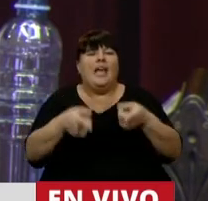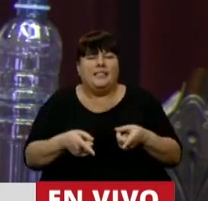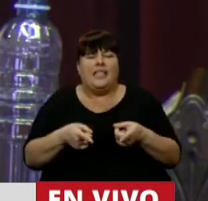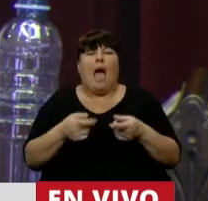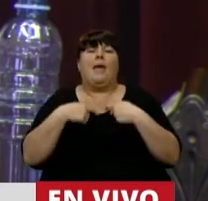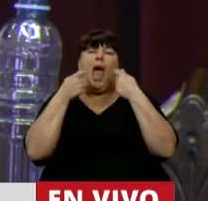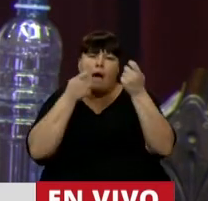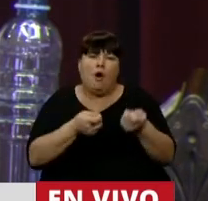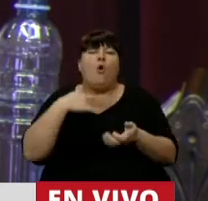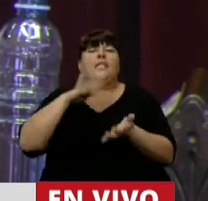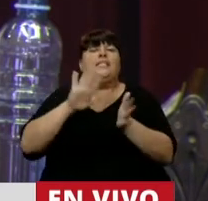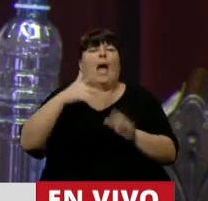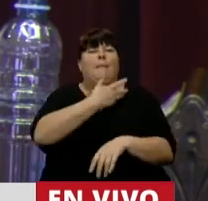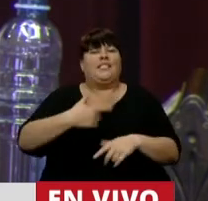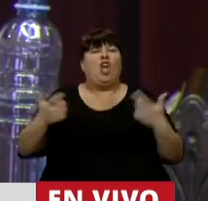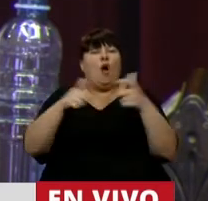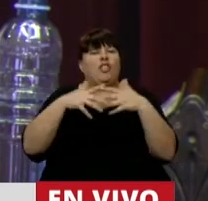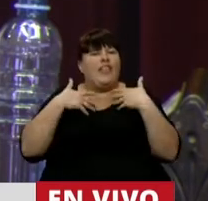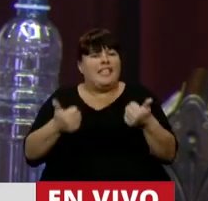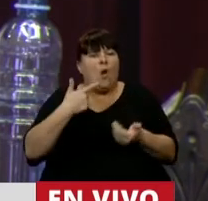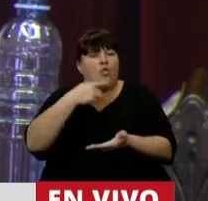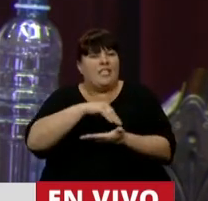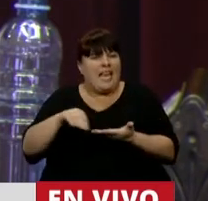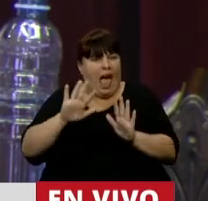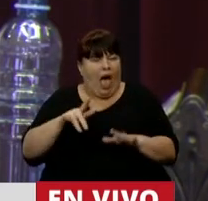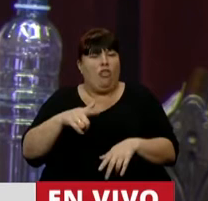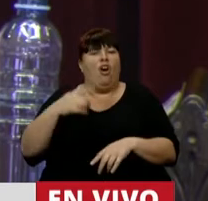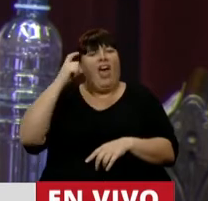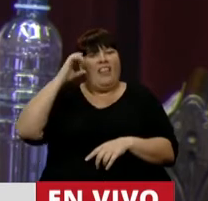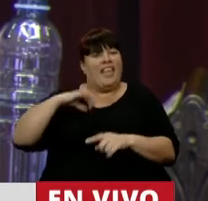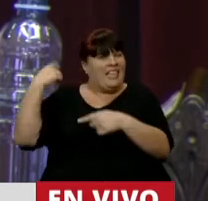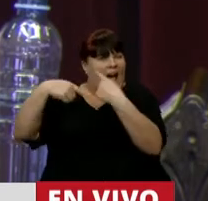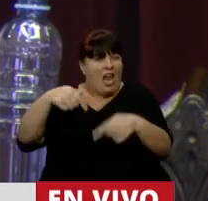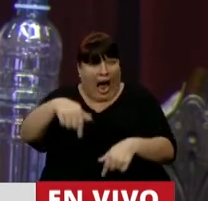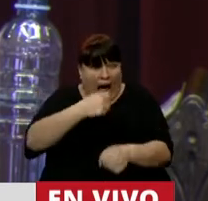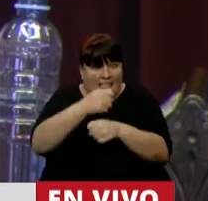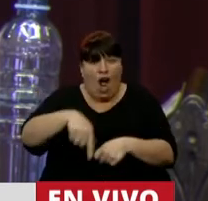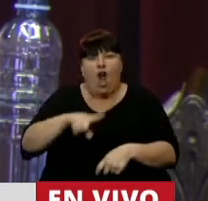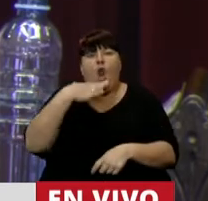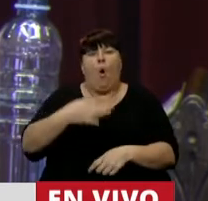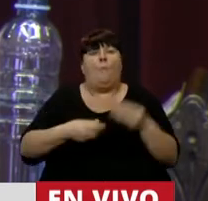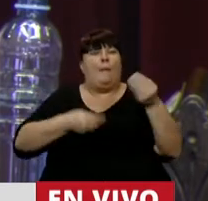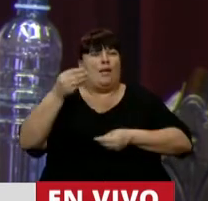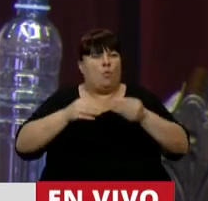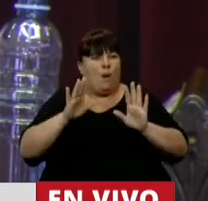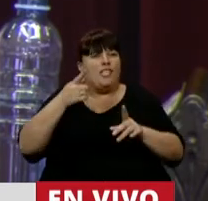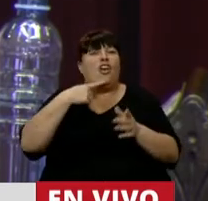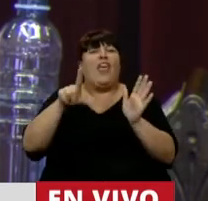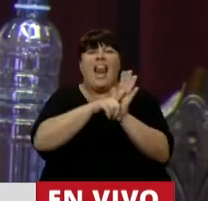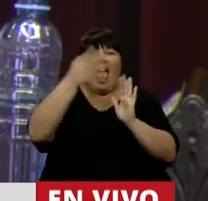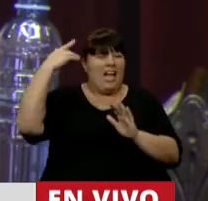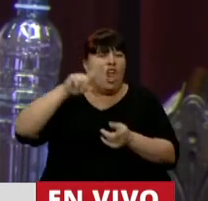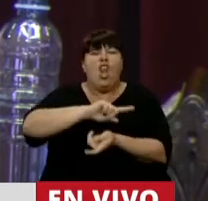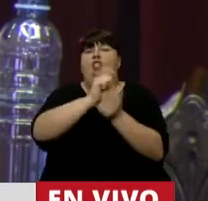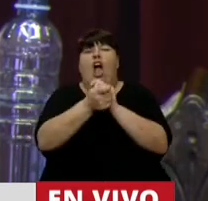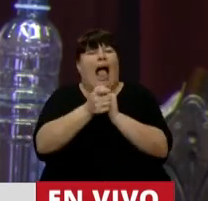también acompañamos, me tocaba presidir la Comisión de Salud del Senado, pasaron 10 años, no se cumple con el presupuesto asignado a esa ley, no